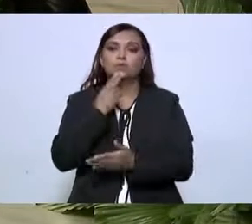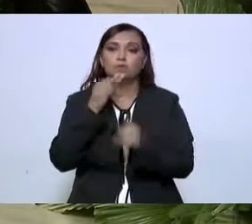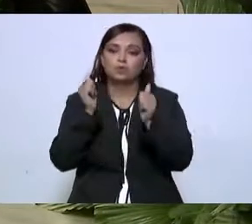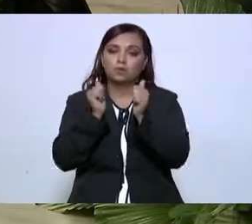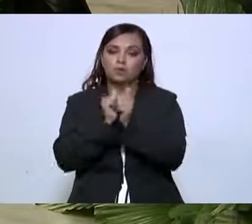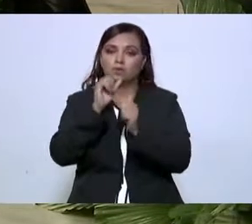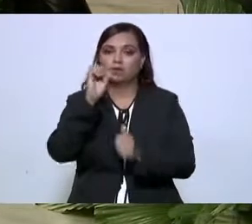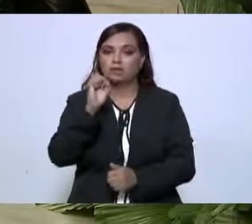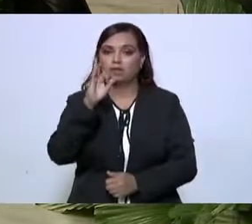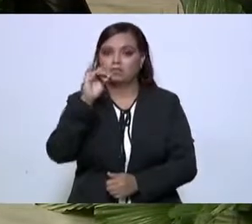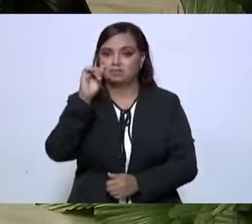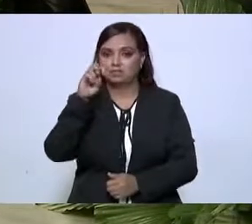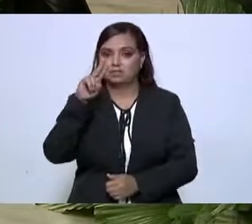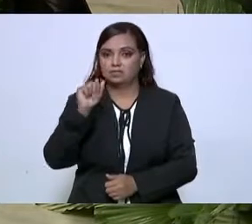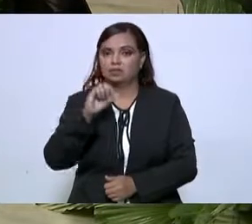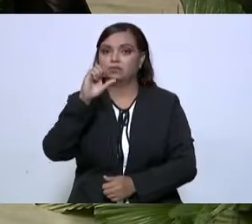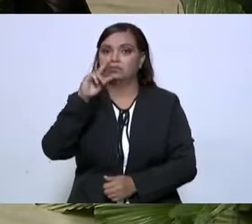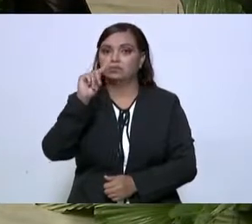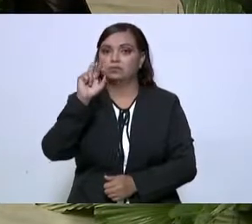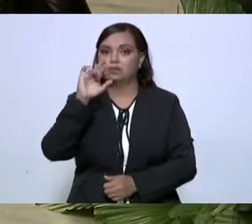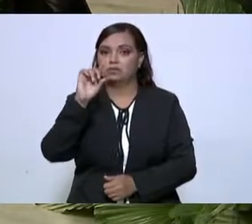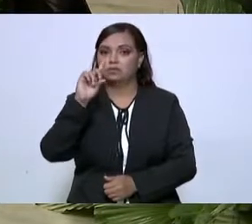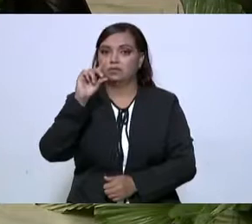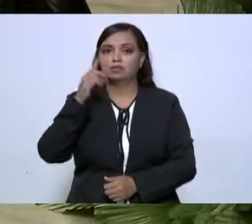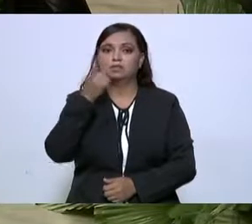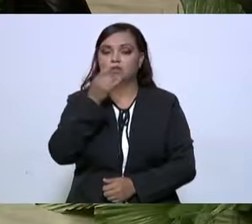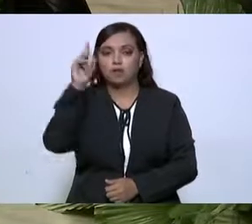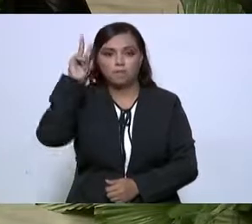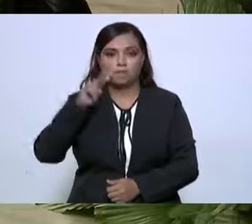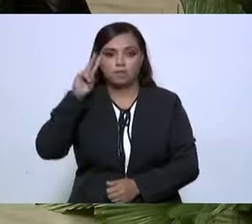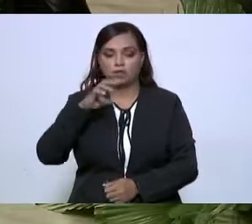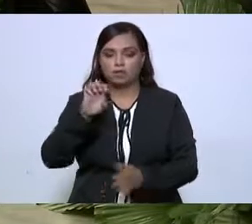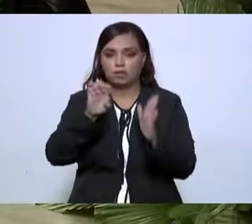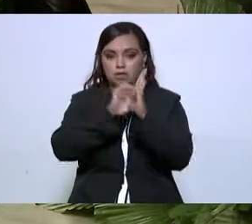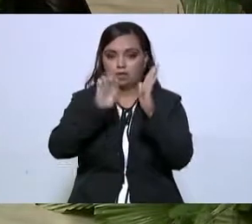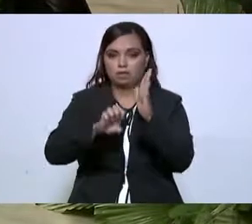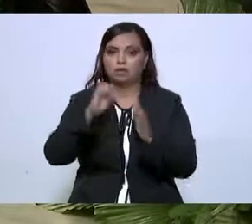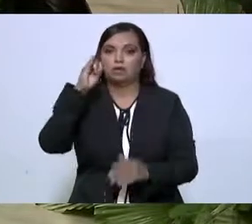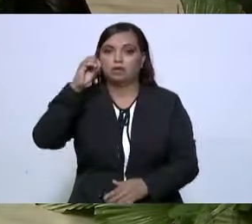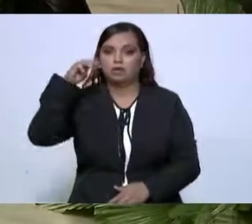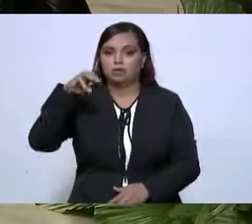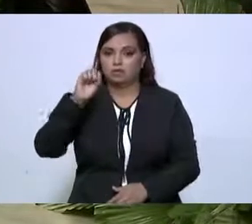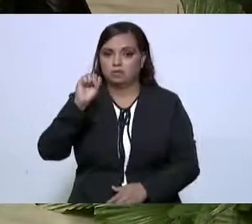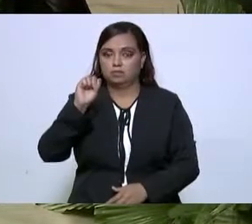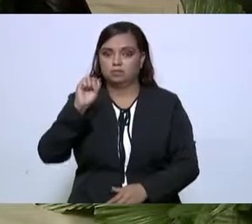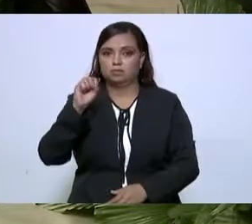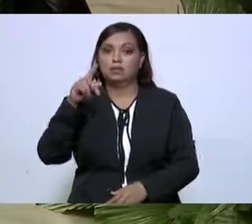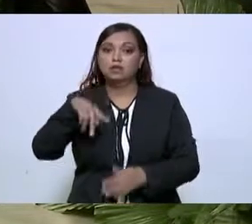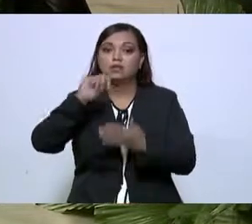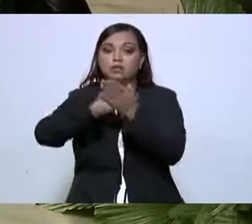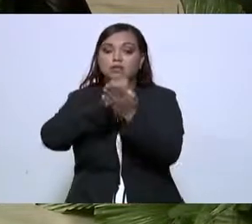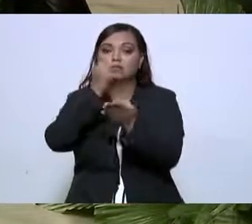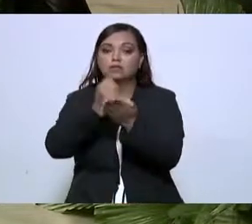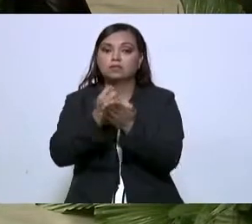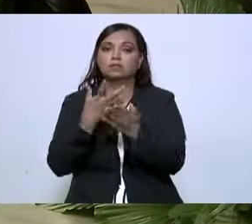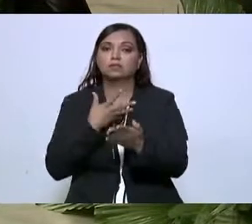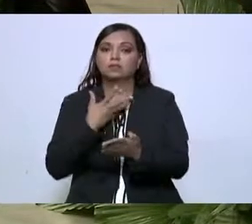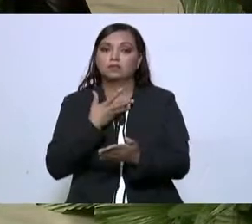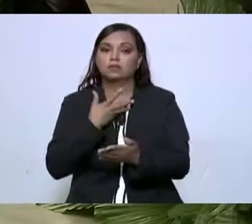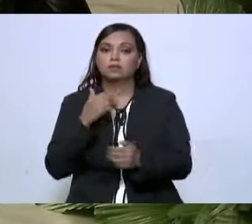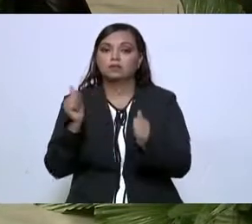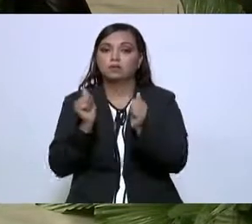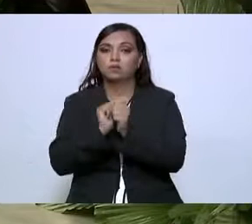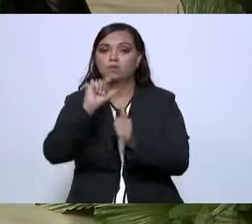eficiencia, austeridad y honestidad. Ejemplo de ello, en el INSS-Ordinario en Tamaulipas se cuenta